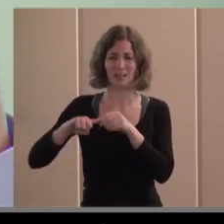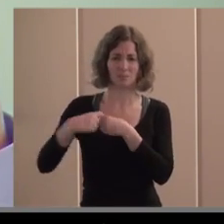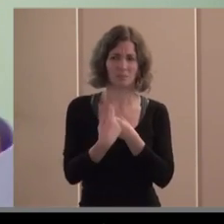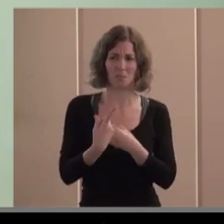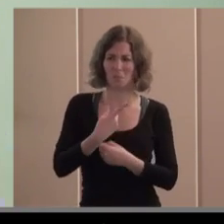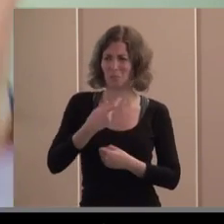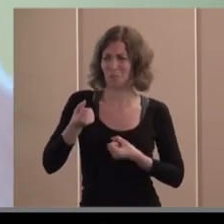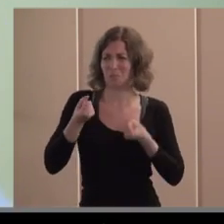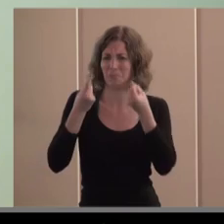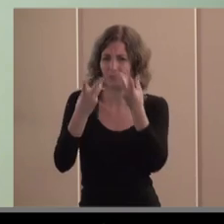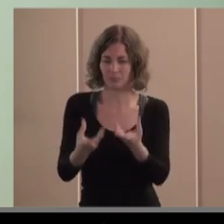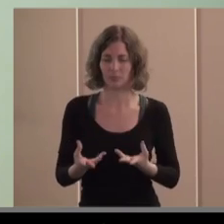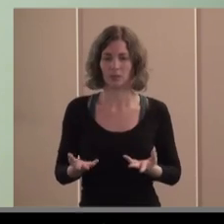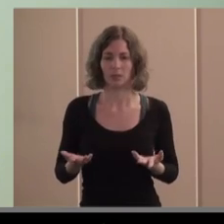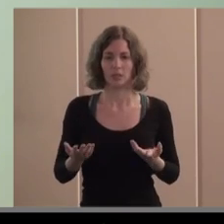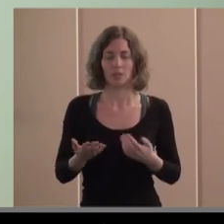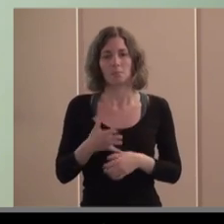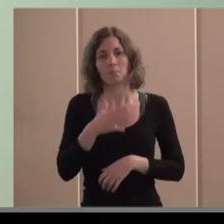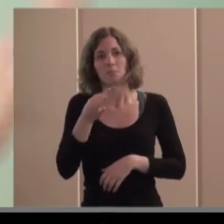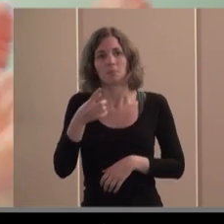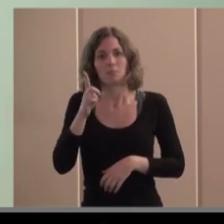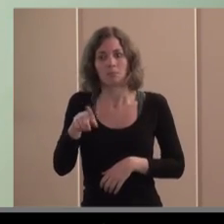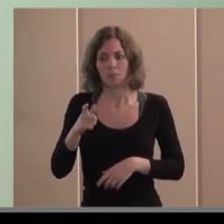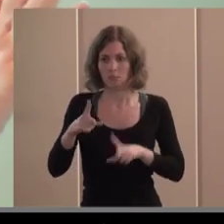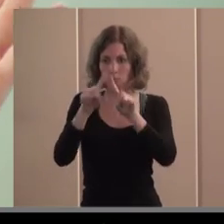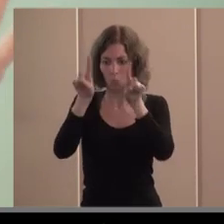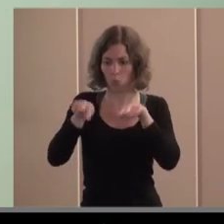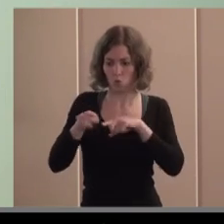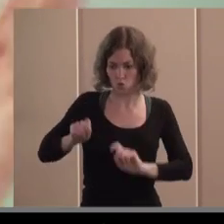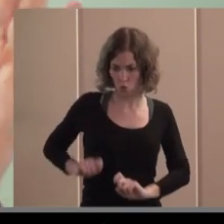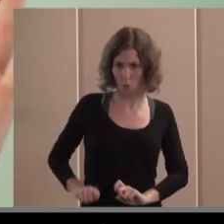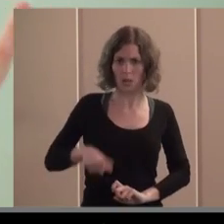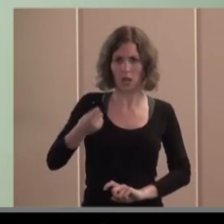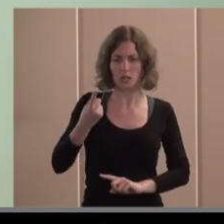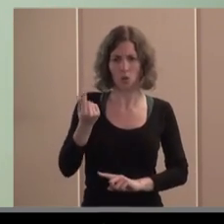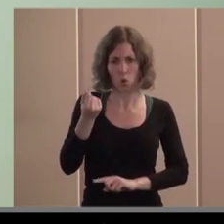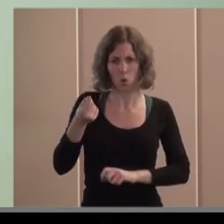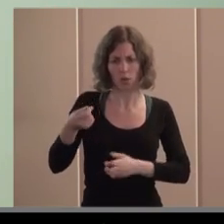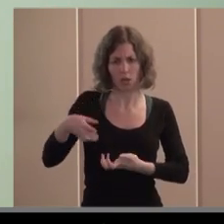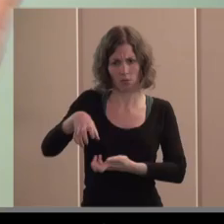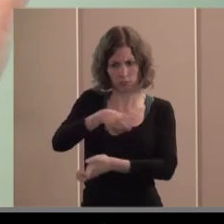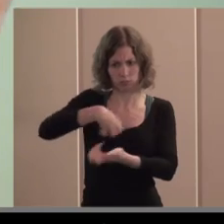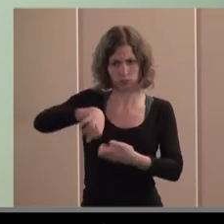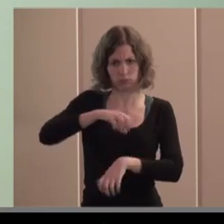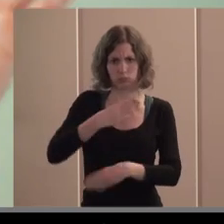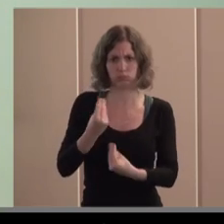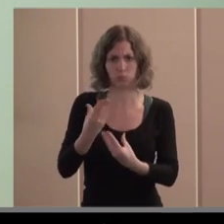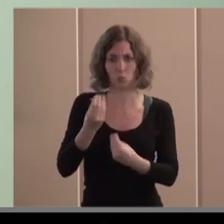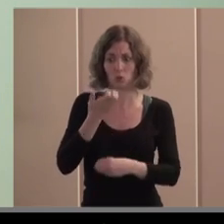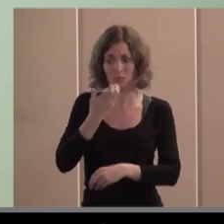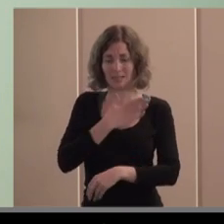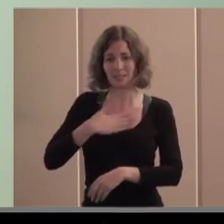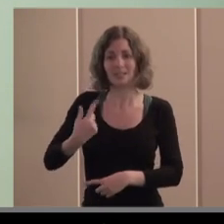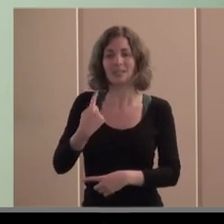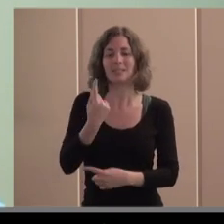trabajadores con y con con las nóminas y con un movimiento económico muy potente y que hay que gestionar bien para no perder dinero